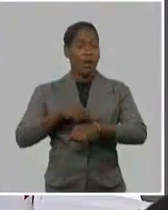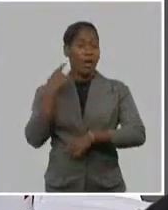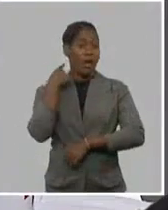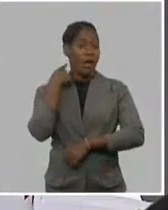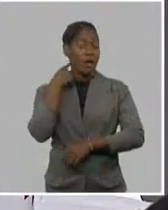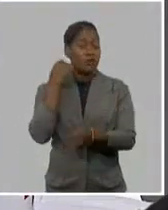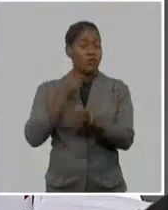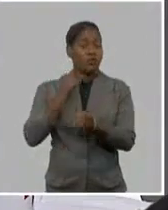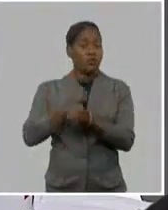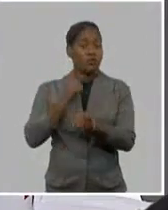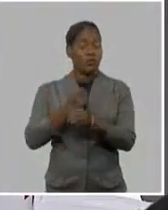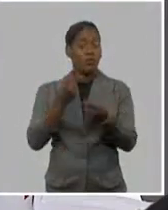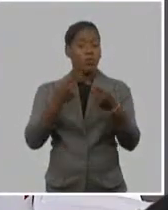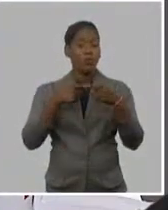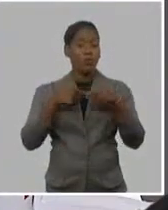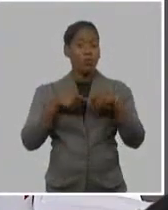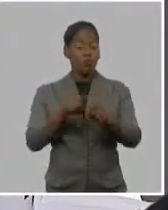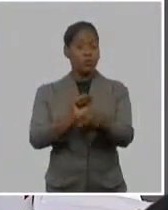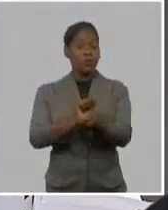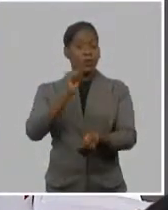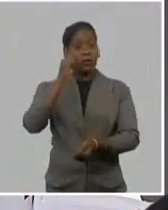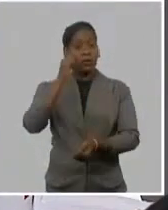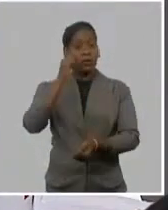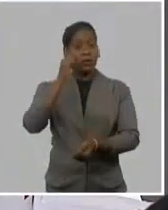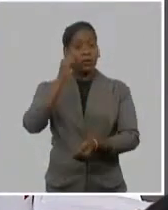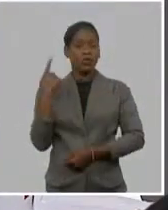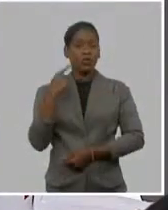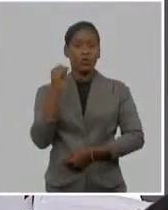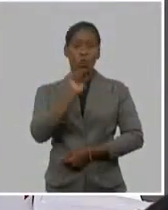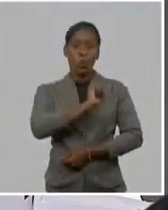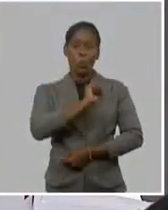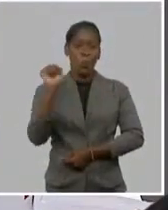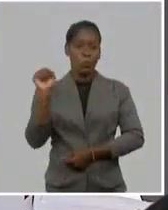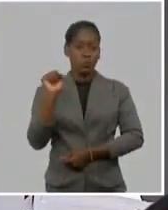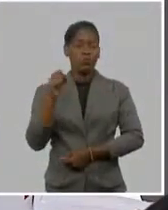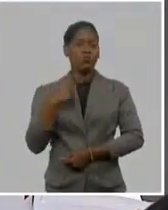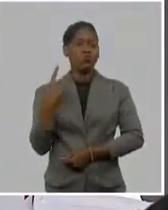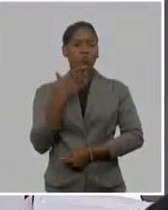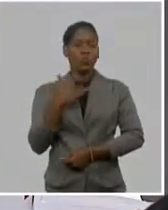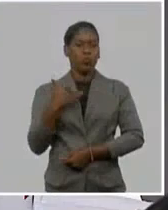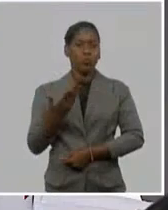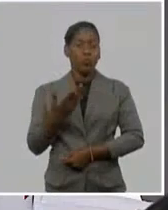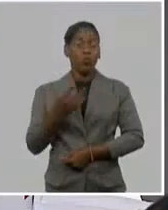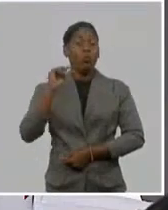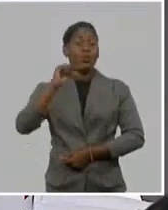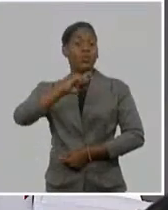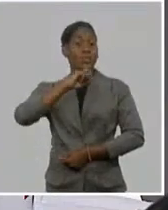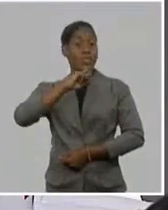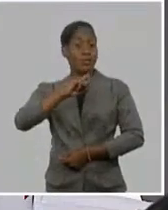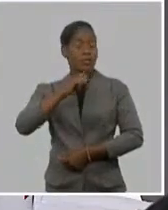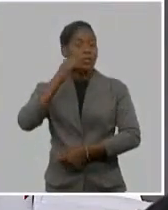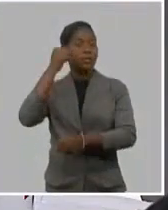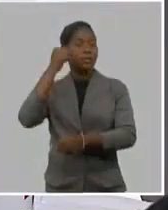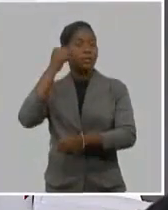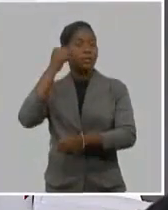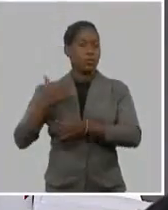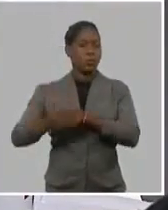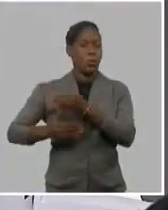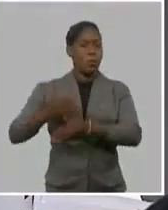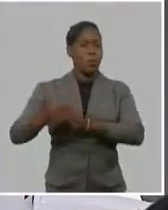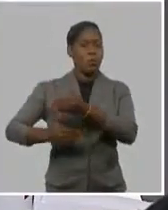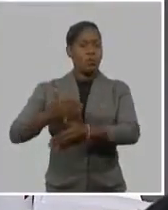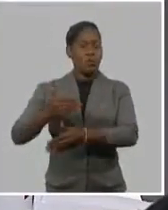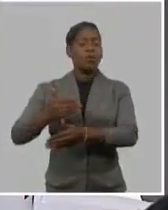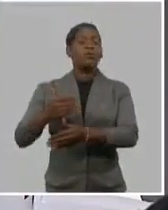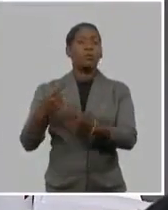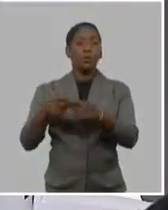continuidad de nuestro pueblo y lo hemos hecho sobre la base de esa generación histórica que